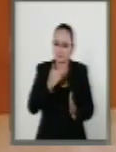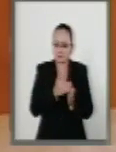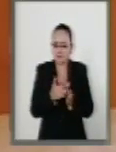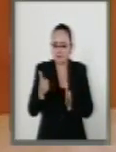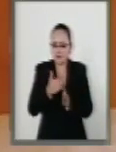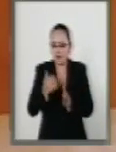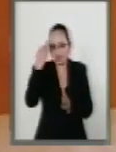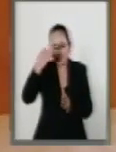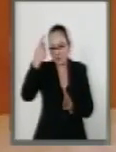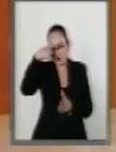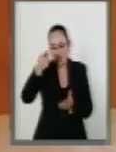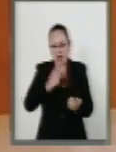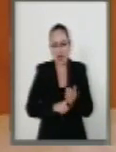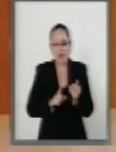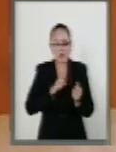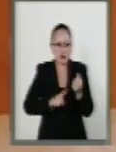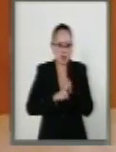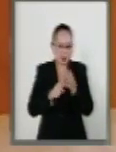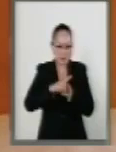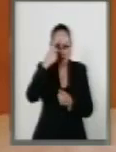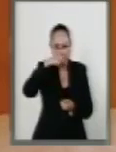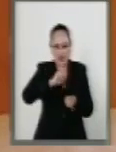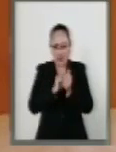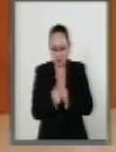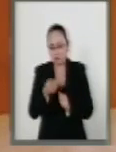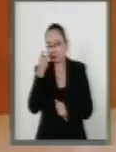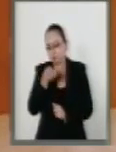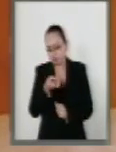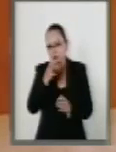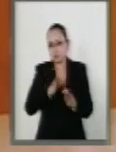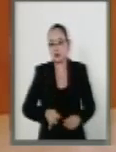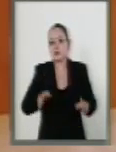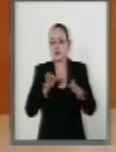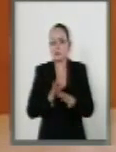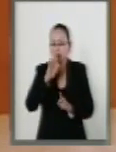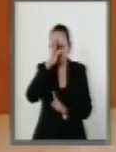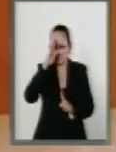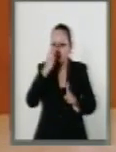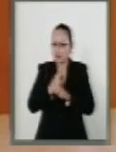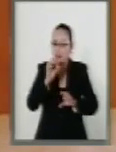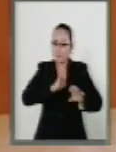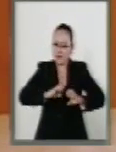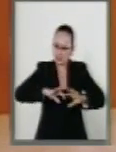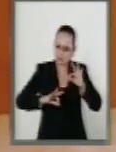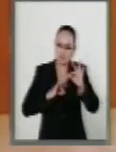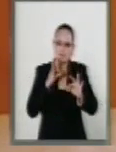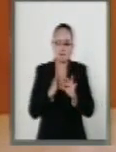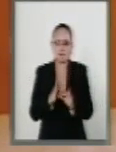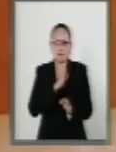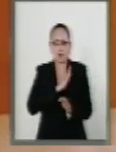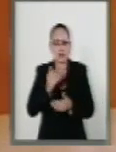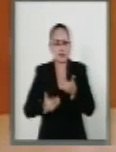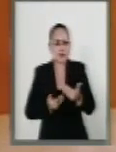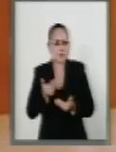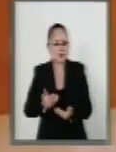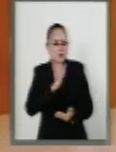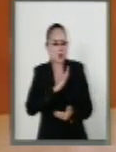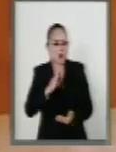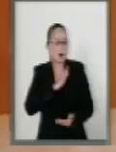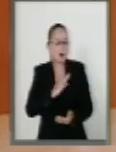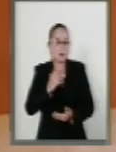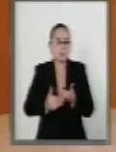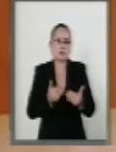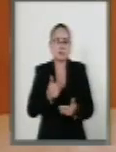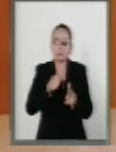transición y crisis y encaminarlas a ser empresas fuertes, que sigan prestando con eficiencia los servicios, que